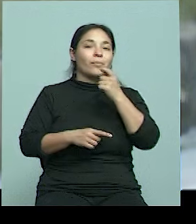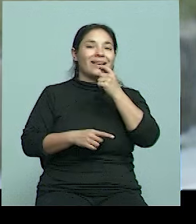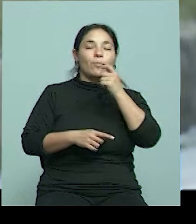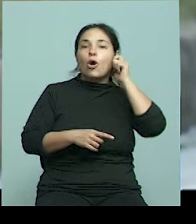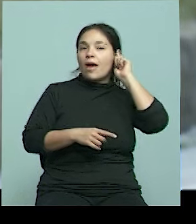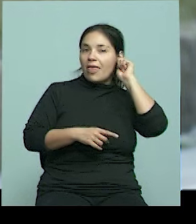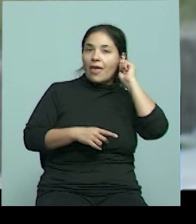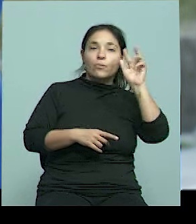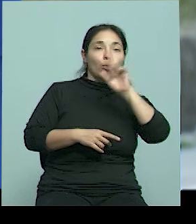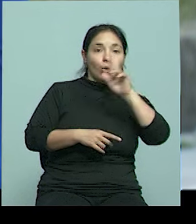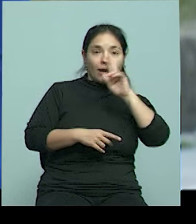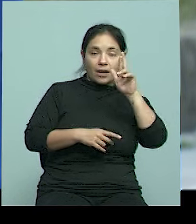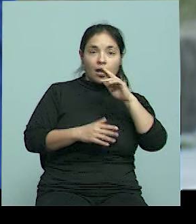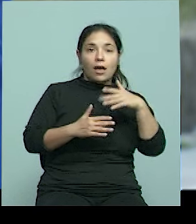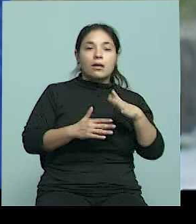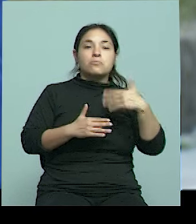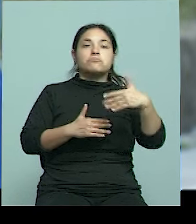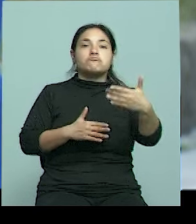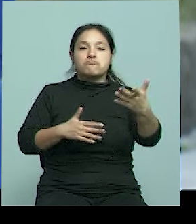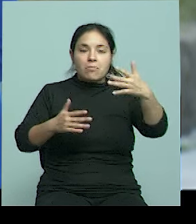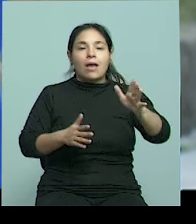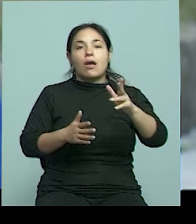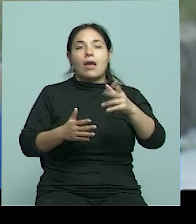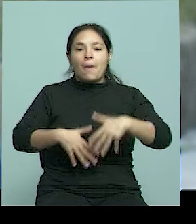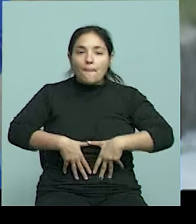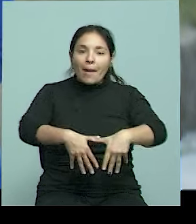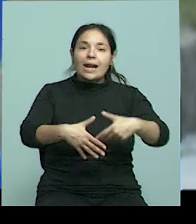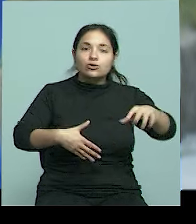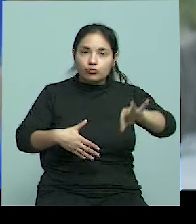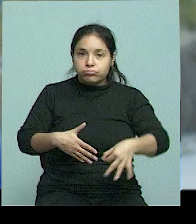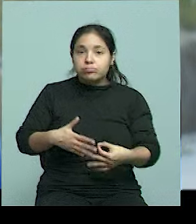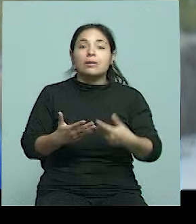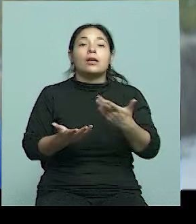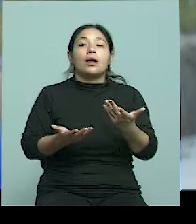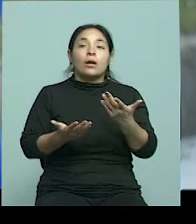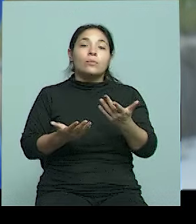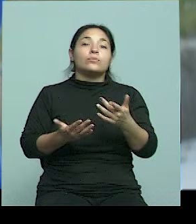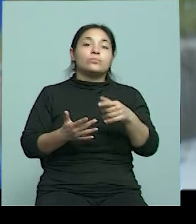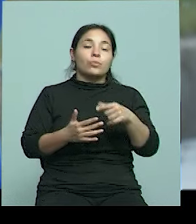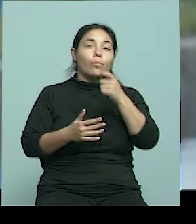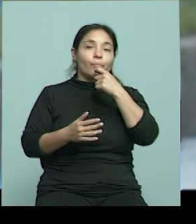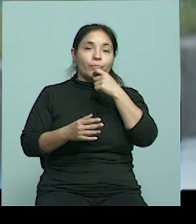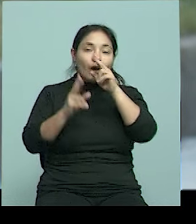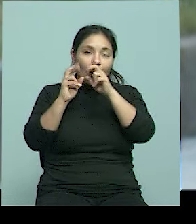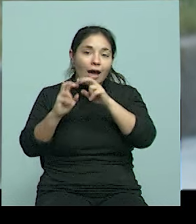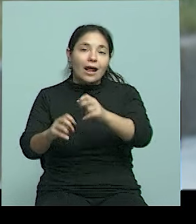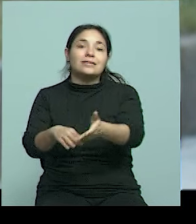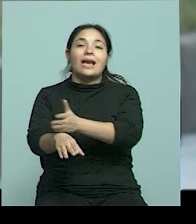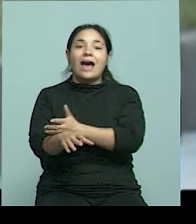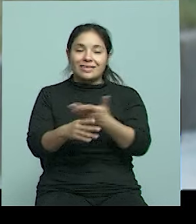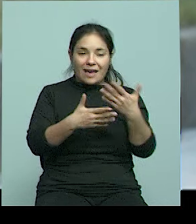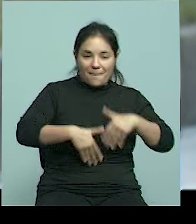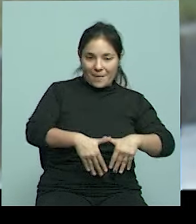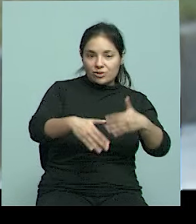recurre mucho al estudio de ADN antes de llevar a cabo una gestación. Claro, eso sí, eso se usa